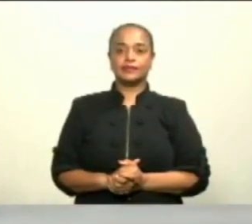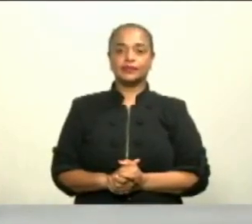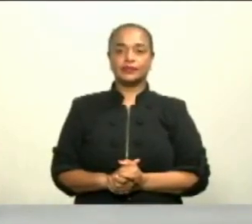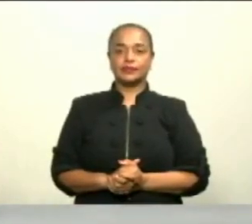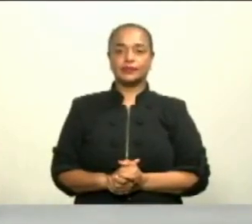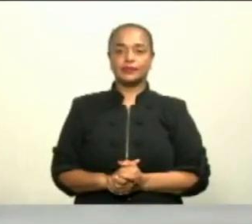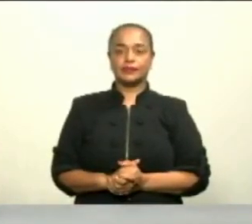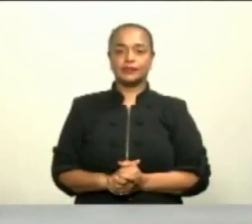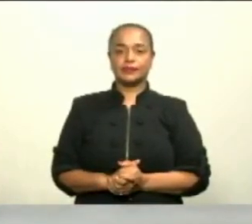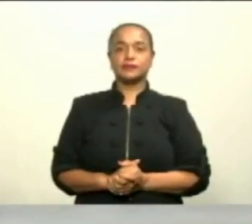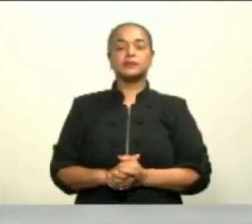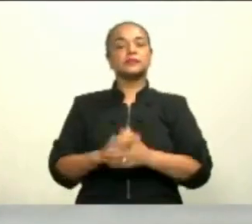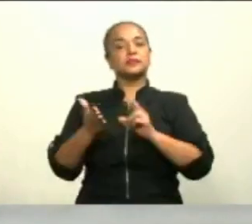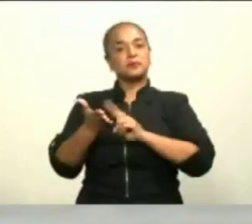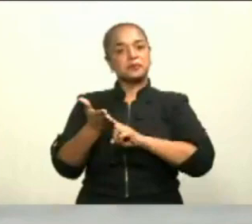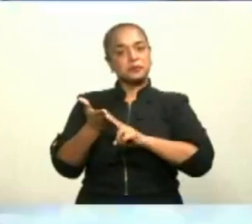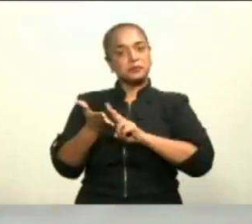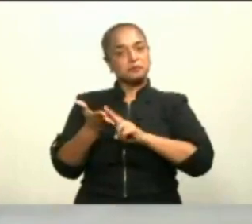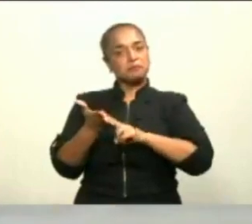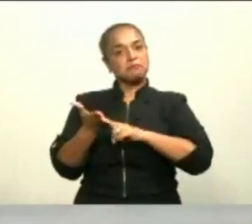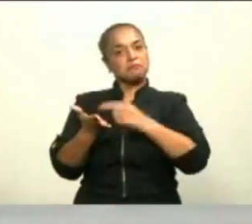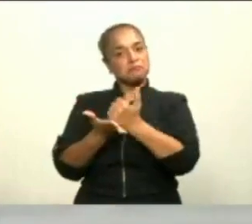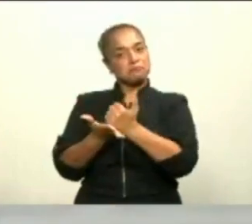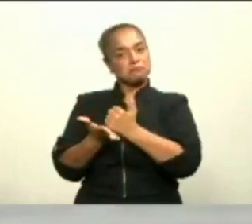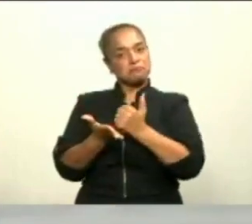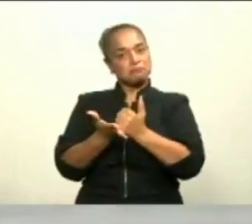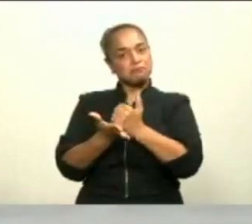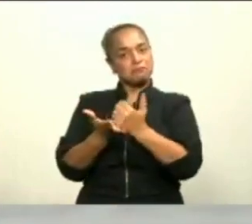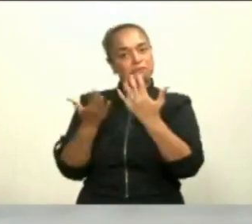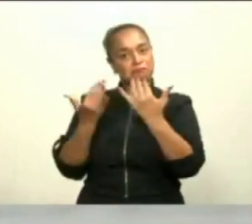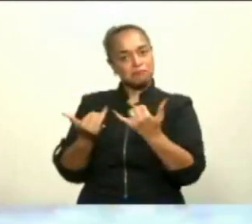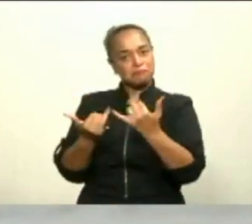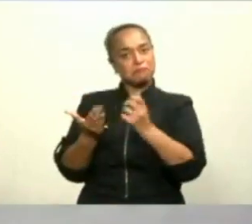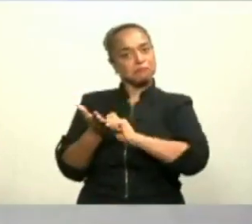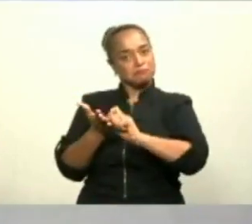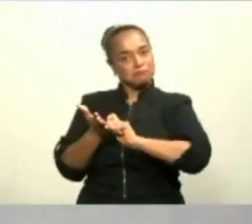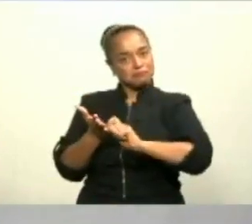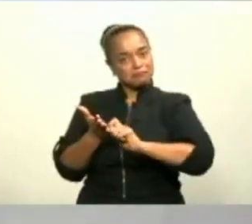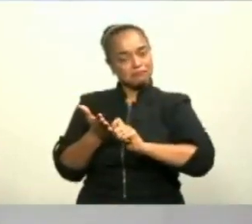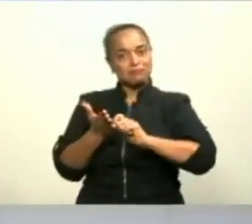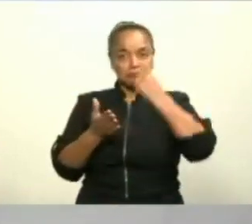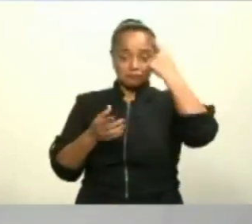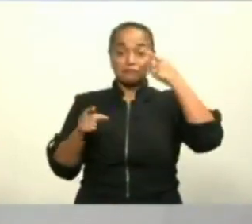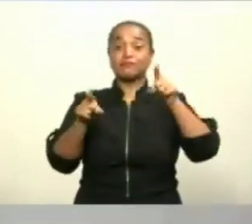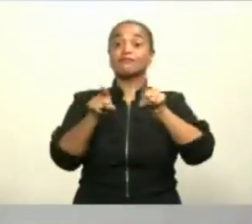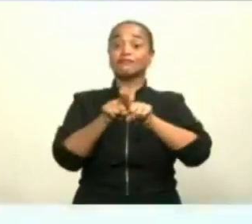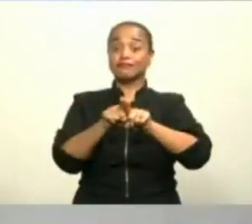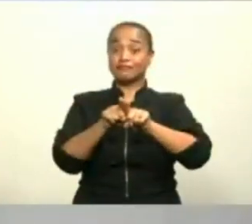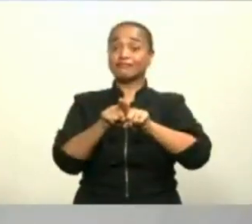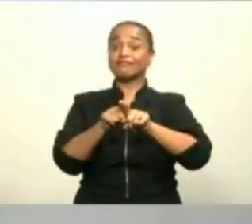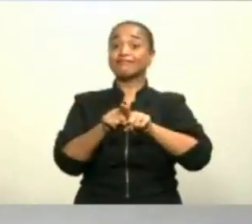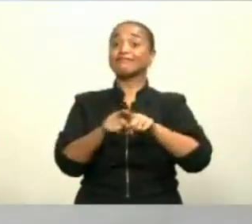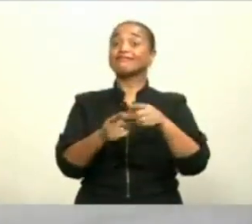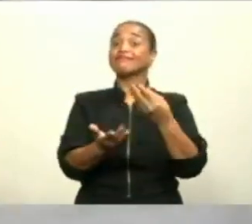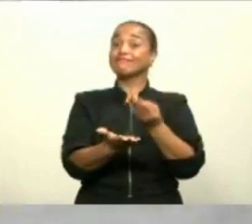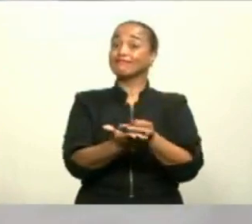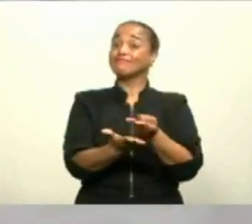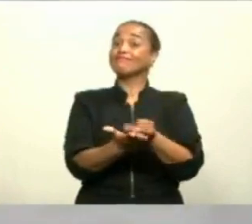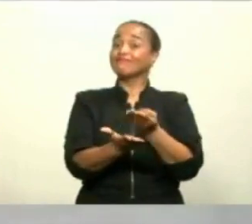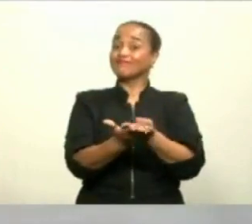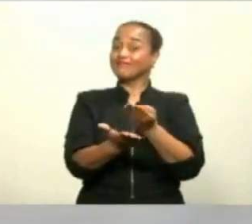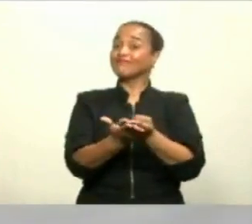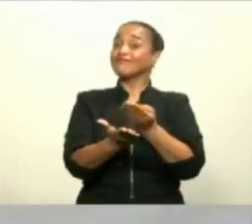Está siendo firmado en este momento el acuerdo de contrato de compraventa por